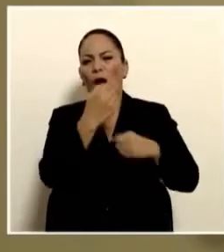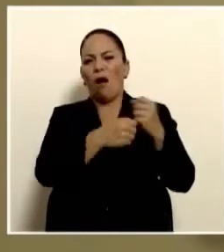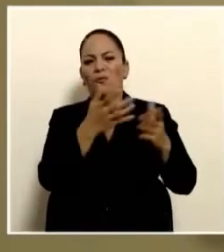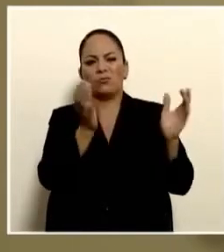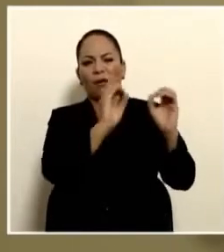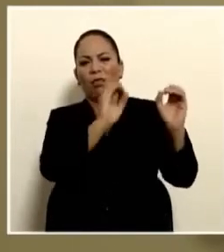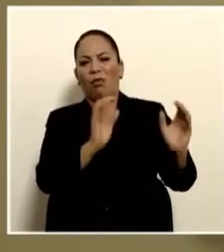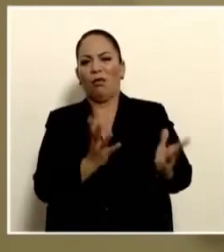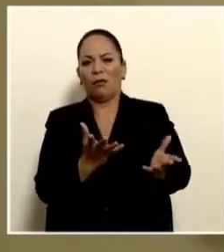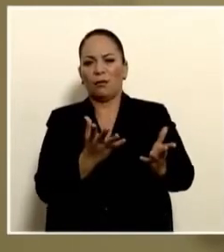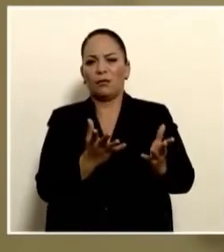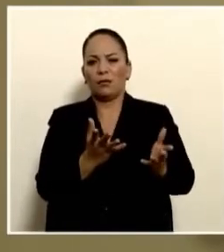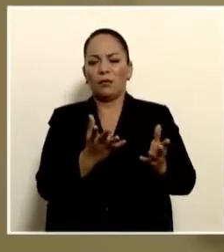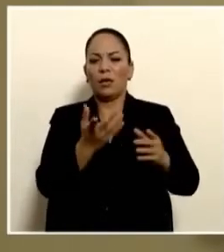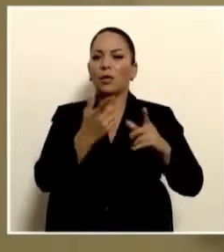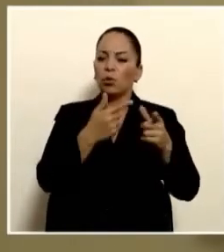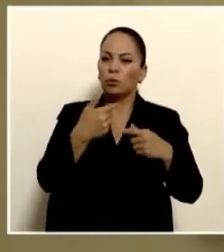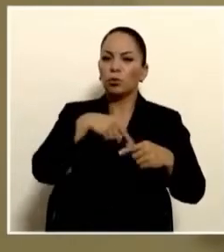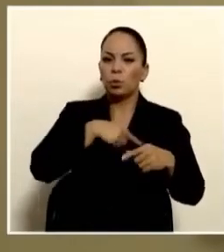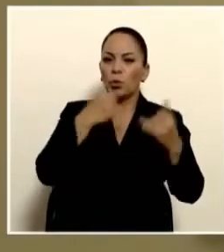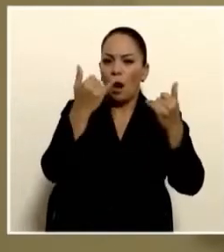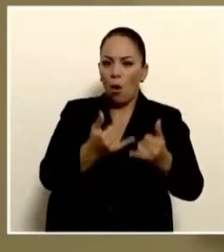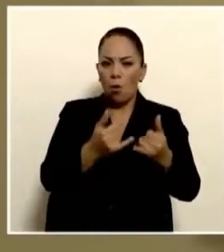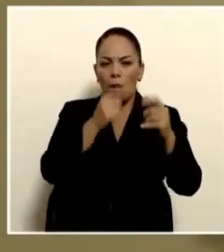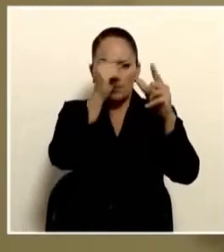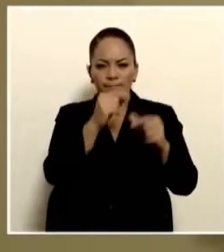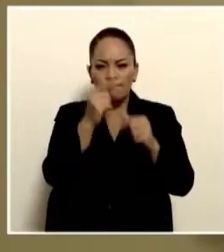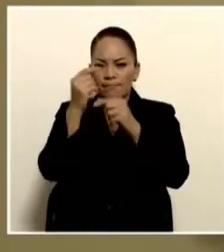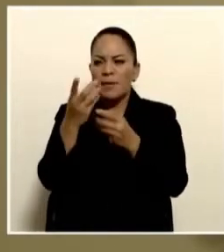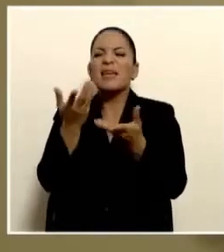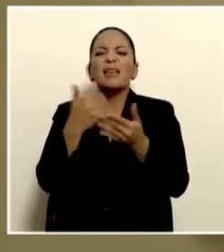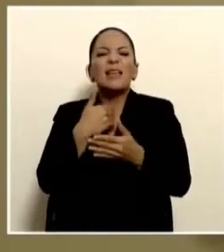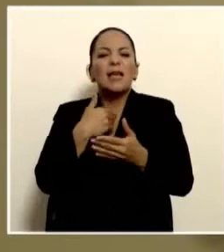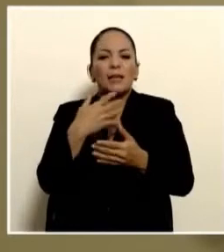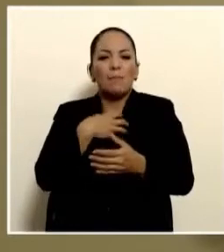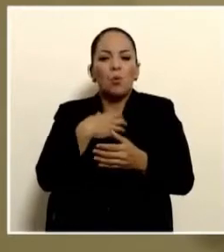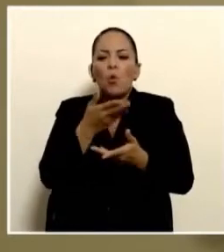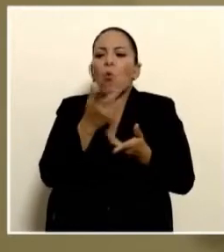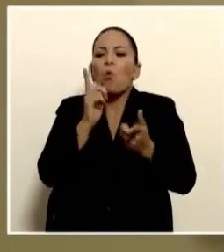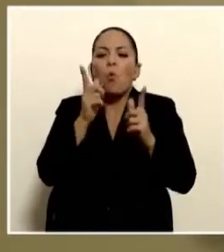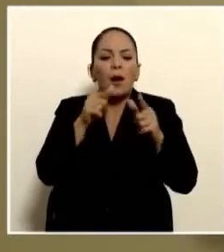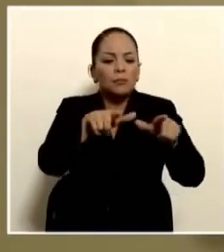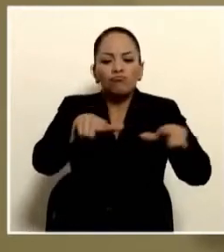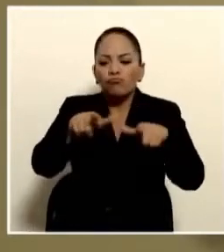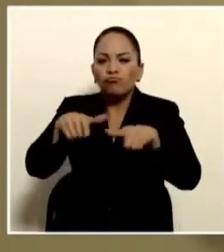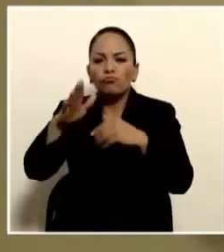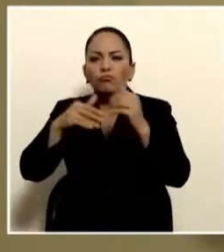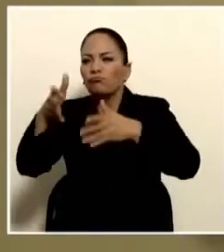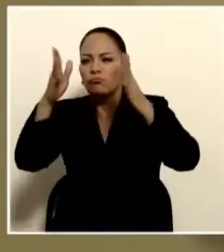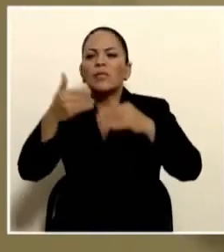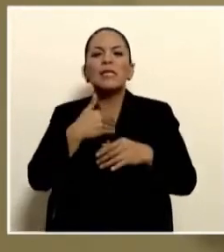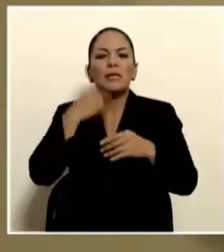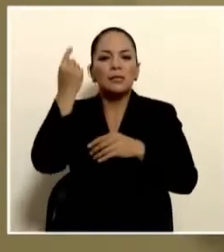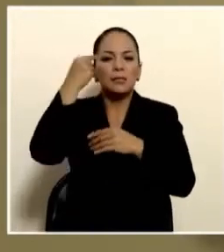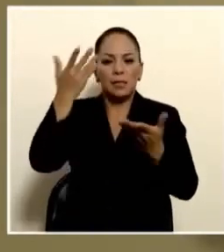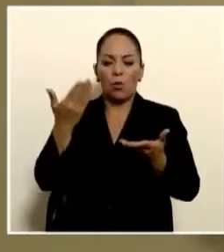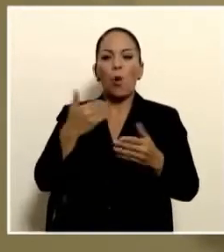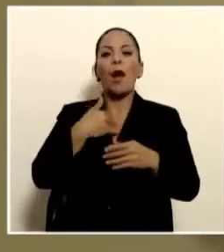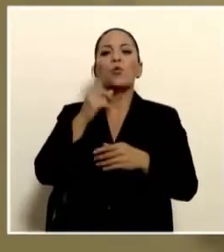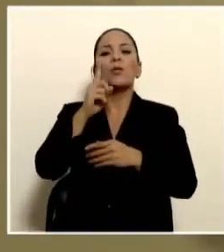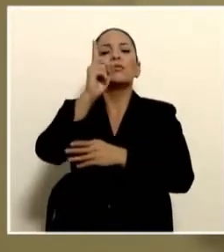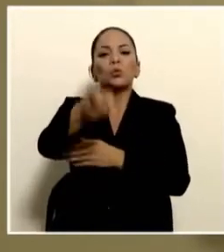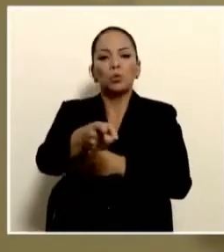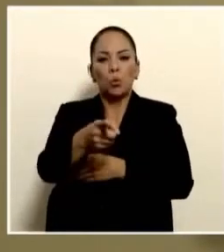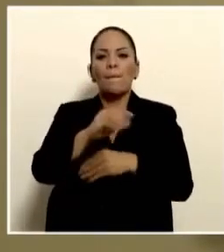Estamos ordenando un inventario de todas las propiedades del Estado. Hay una instrucción a los